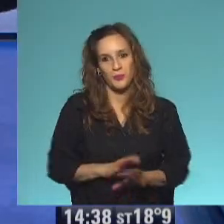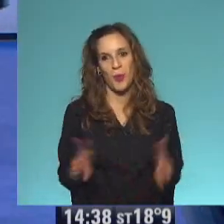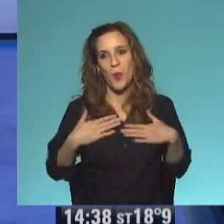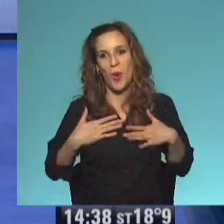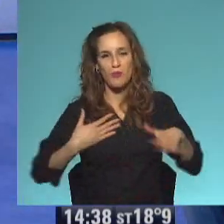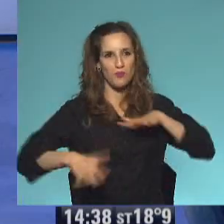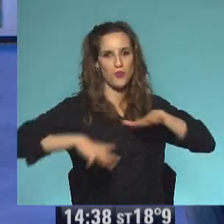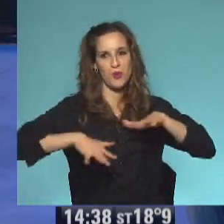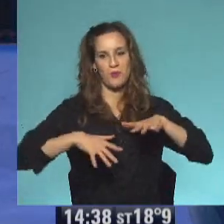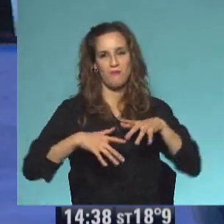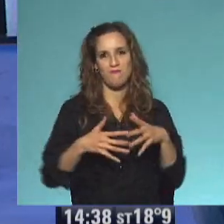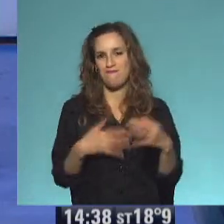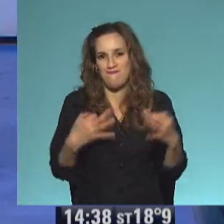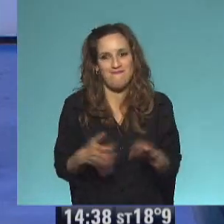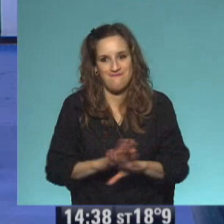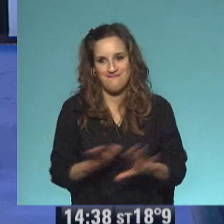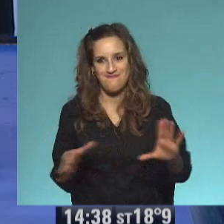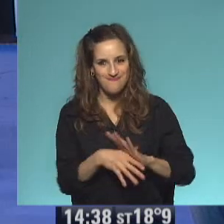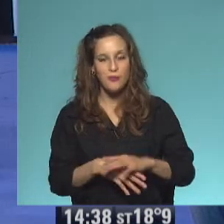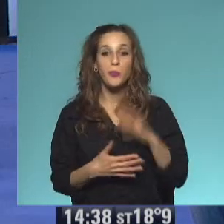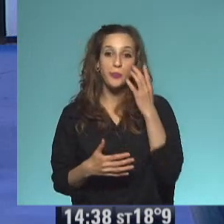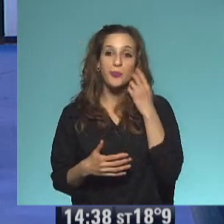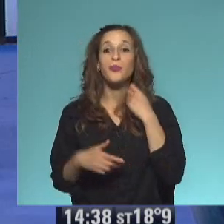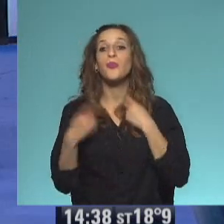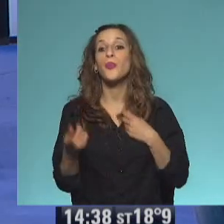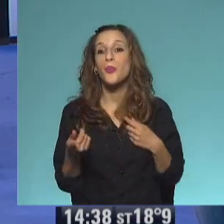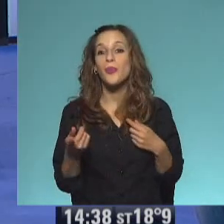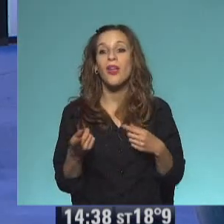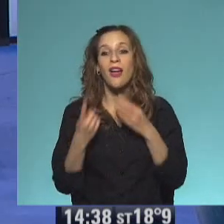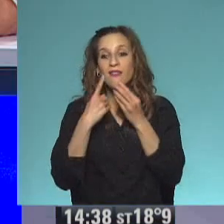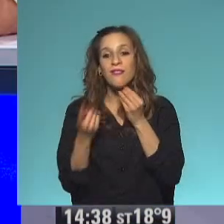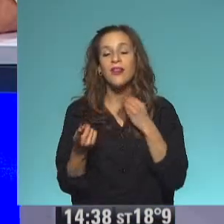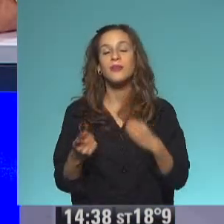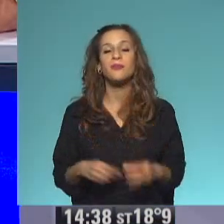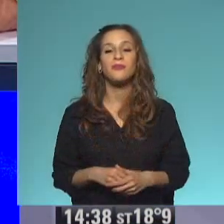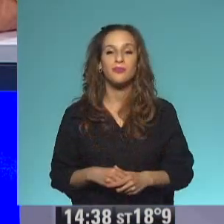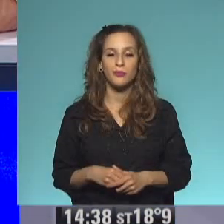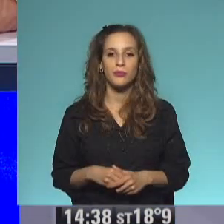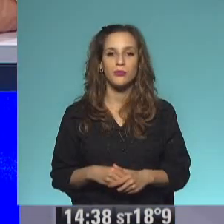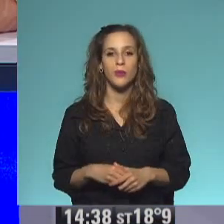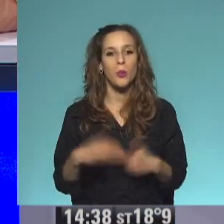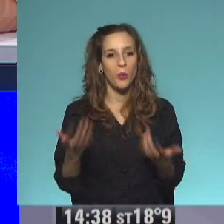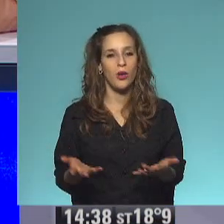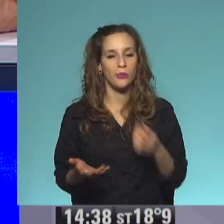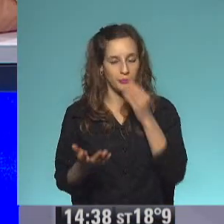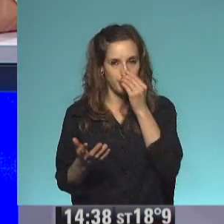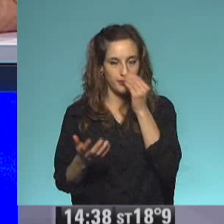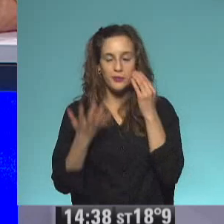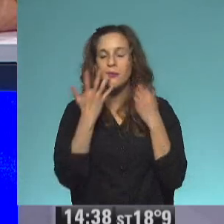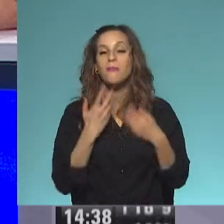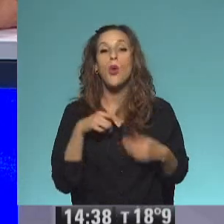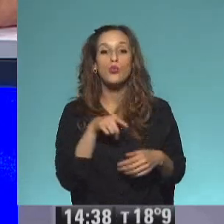Bueno, está bien. Ah, tengo la capa. ¿Qué tenemos ahí? Bueno, Maga, me encantó cómo te